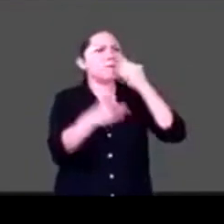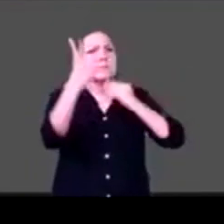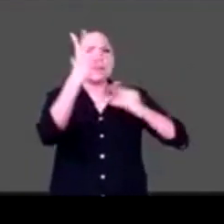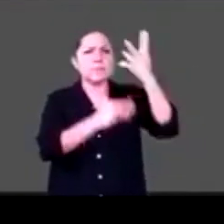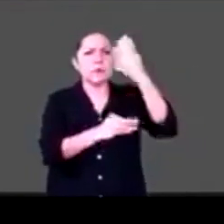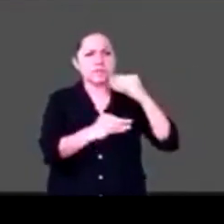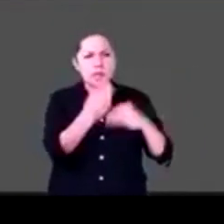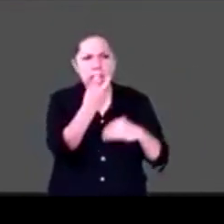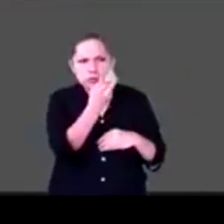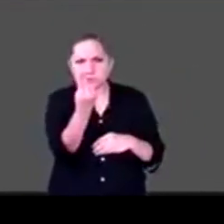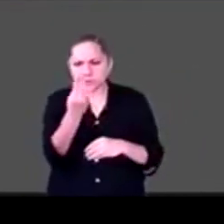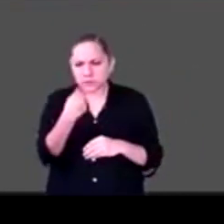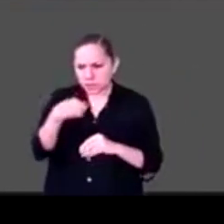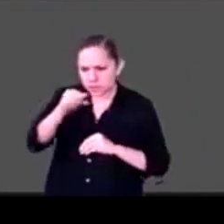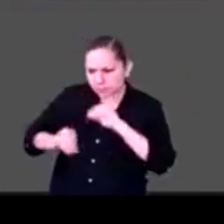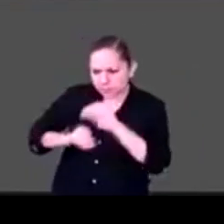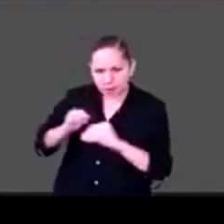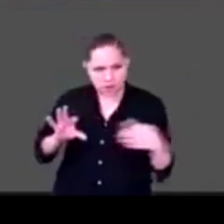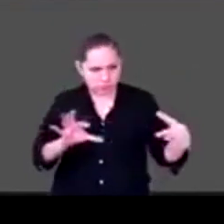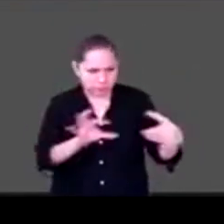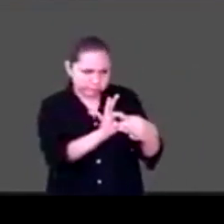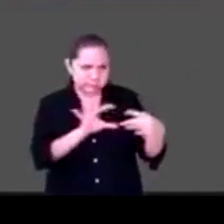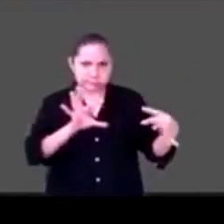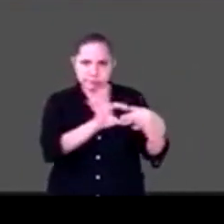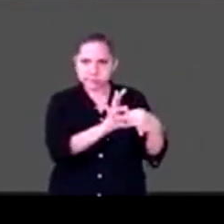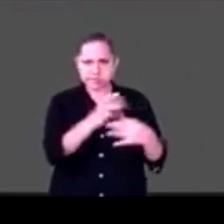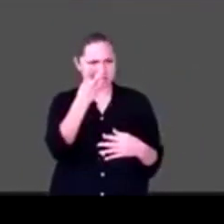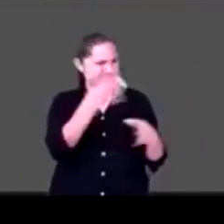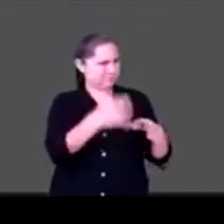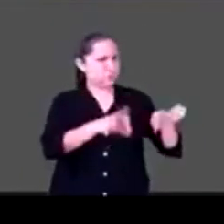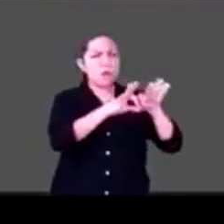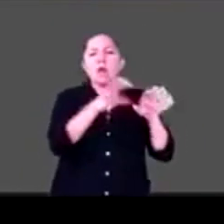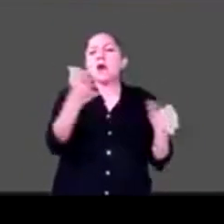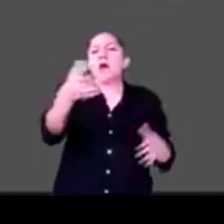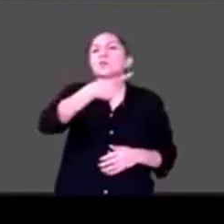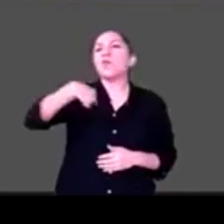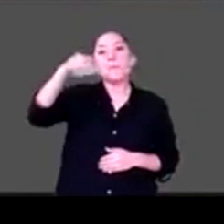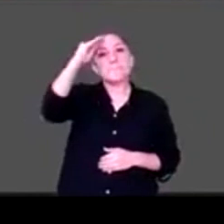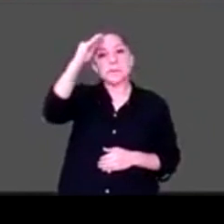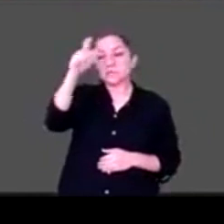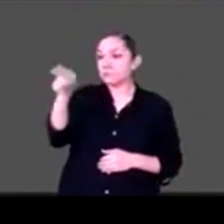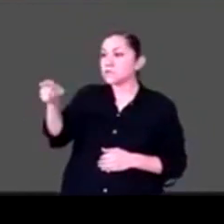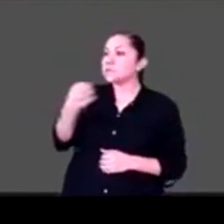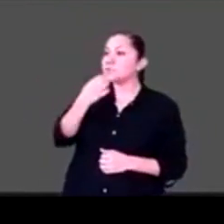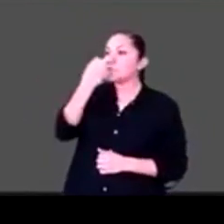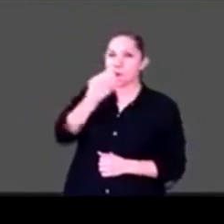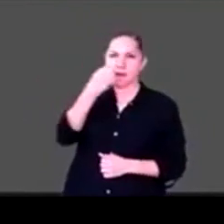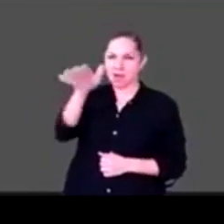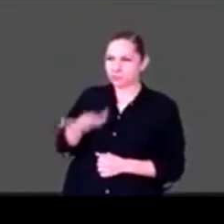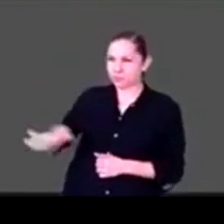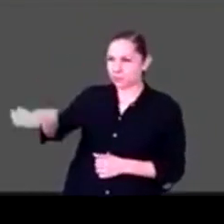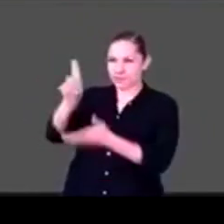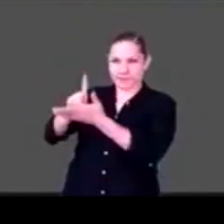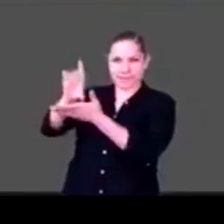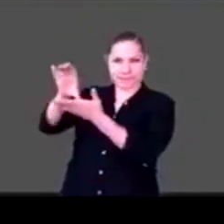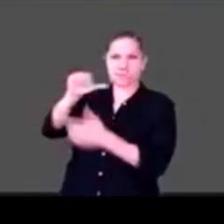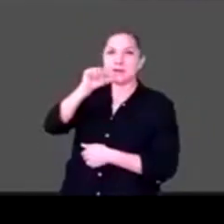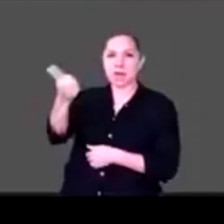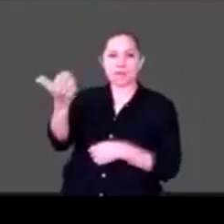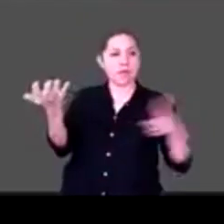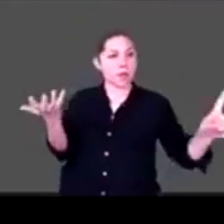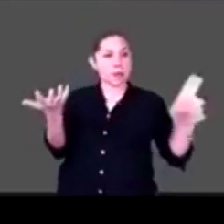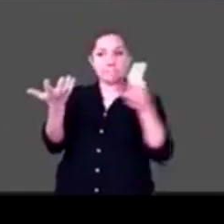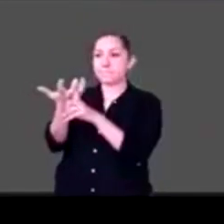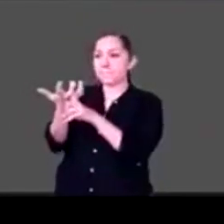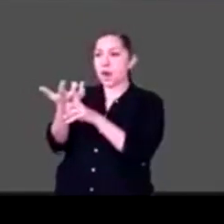plantar a un niño con discapacidad en un aula regular, eso ya es inclusión porque es una mentira, ¿no? Por